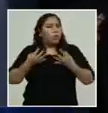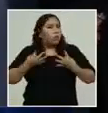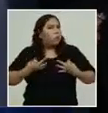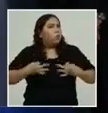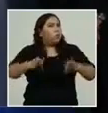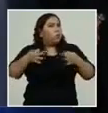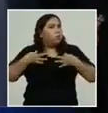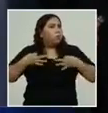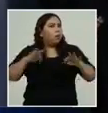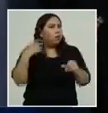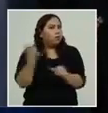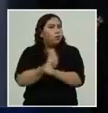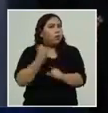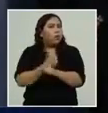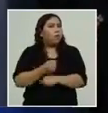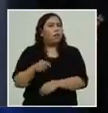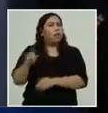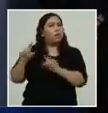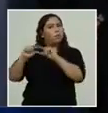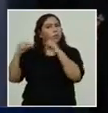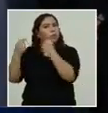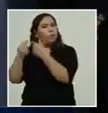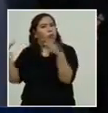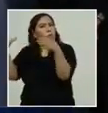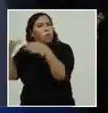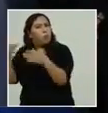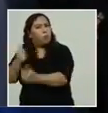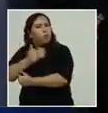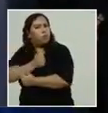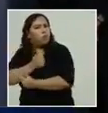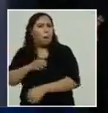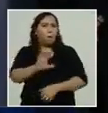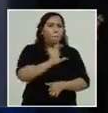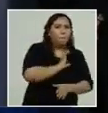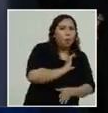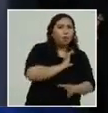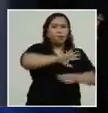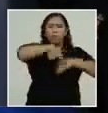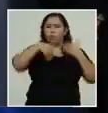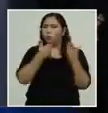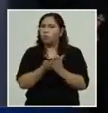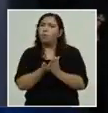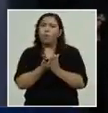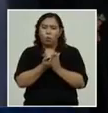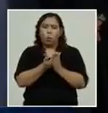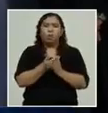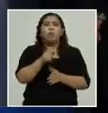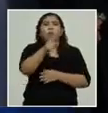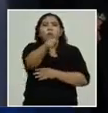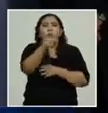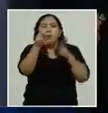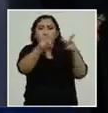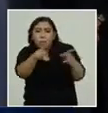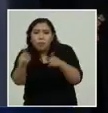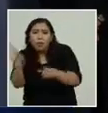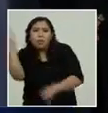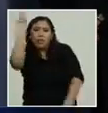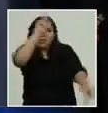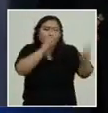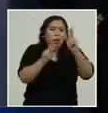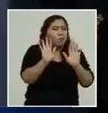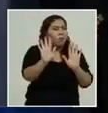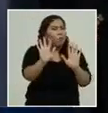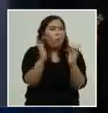seguridad y socorro pedimos cooperación y comprensión de la gente que tenga paciencia estar